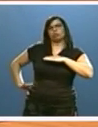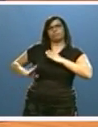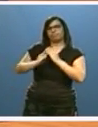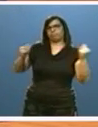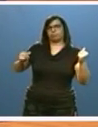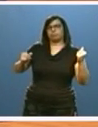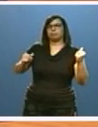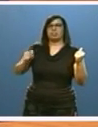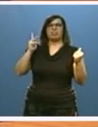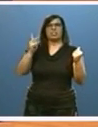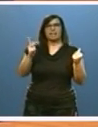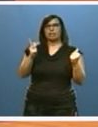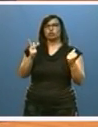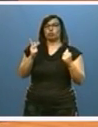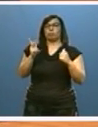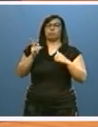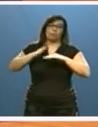derecho a las mismas.